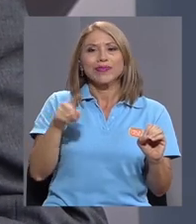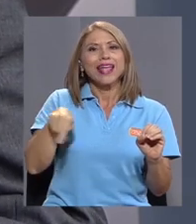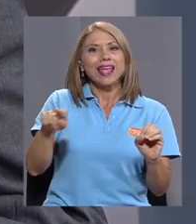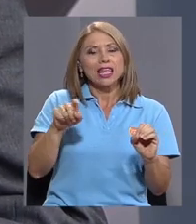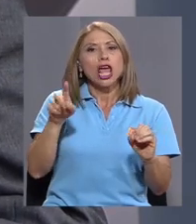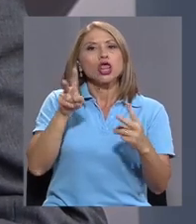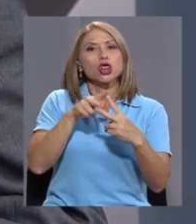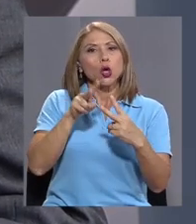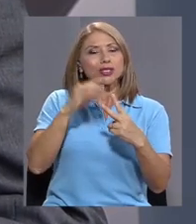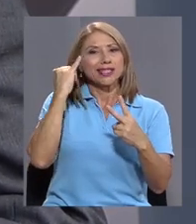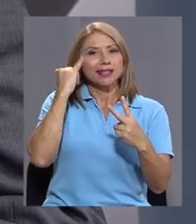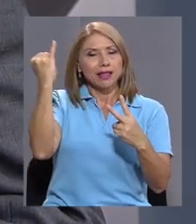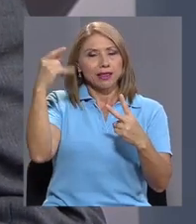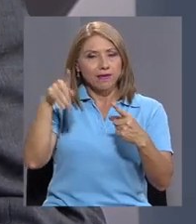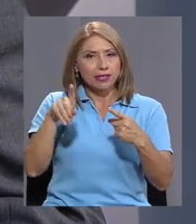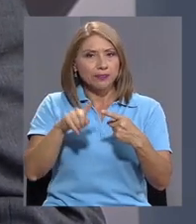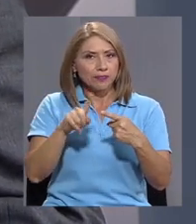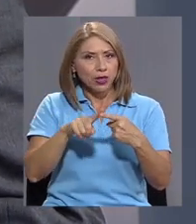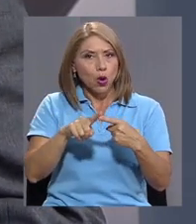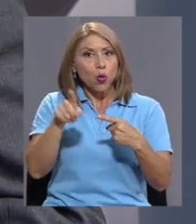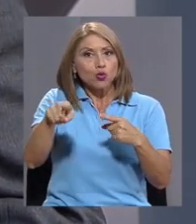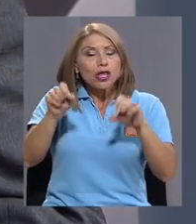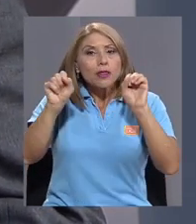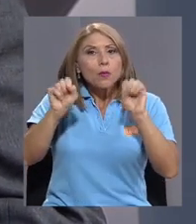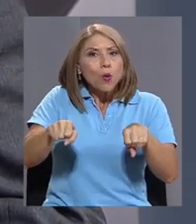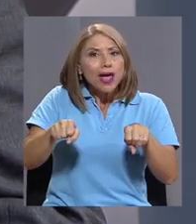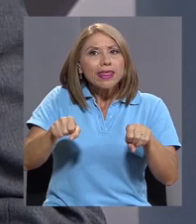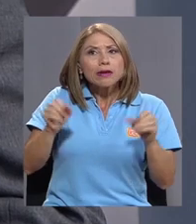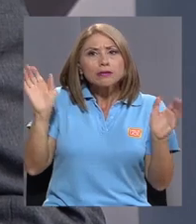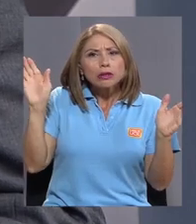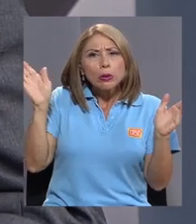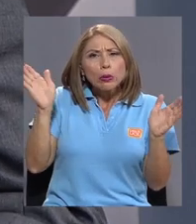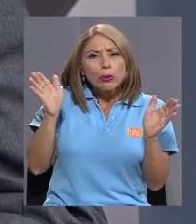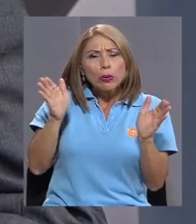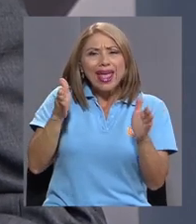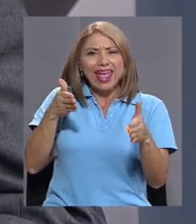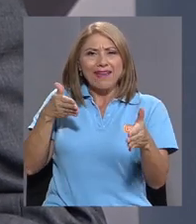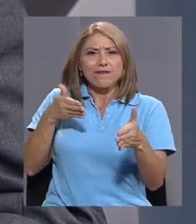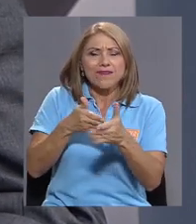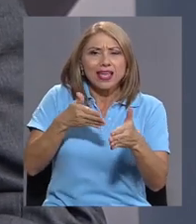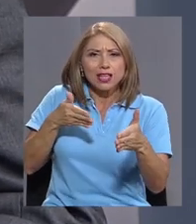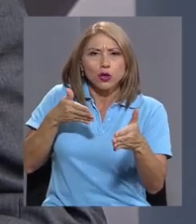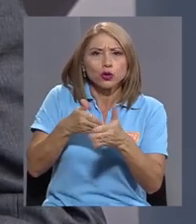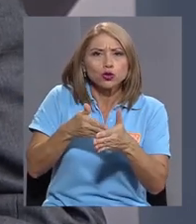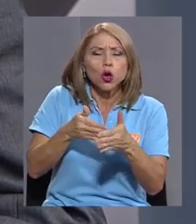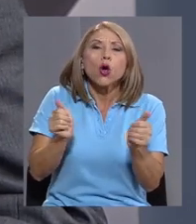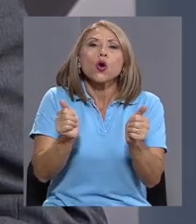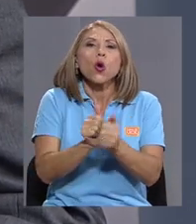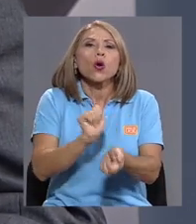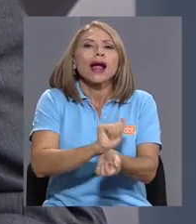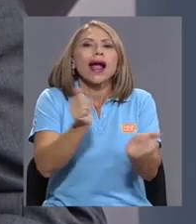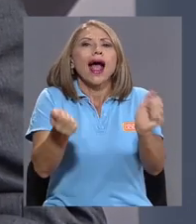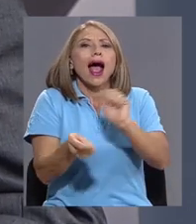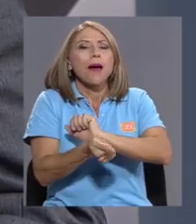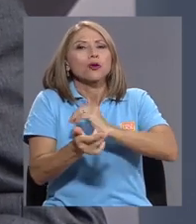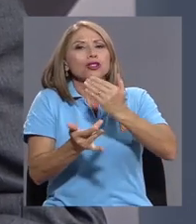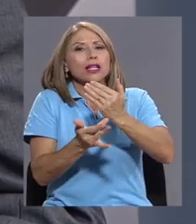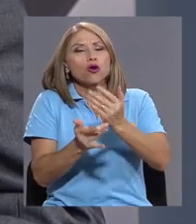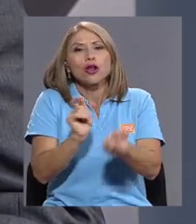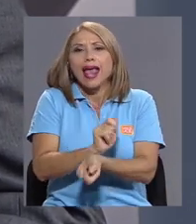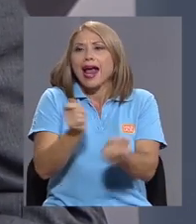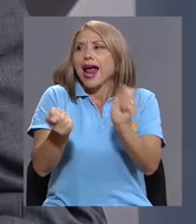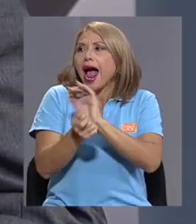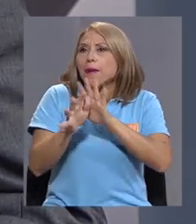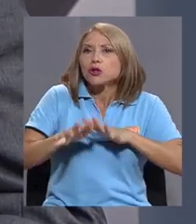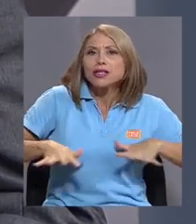contempla dos iniciativas. Usted puede mitigar los efectos mediante cambios en la tecnología, en infraestructura,